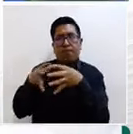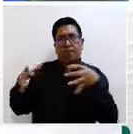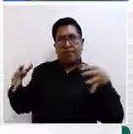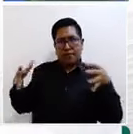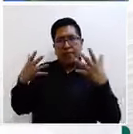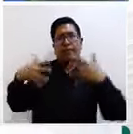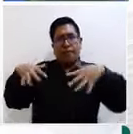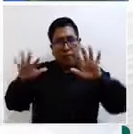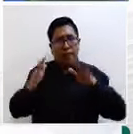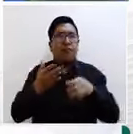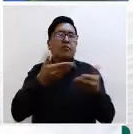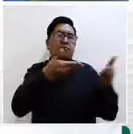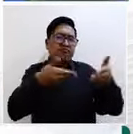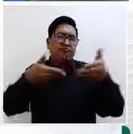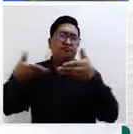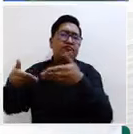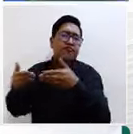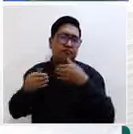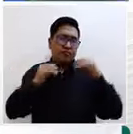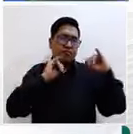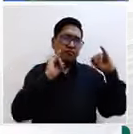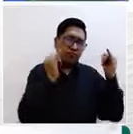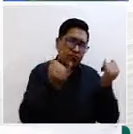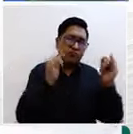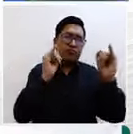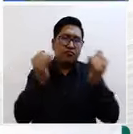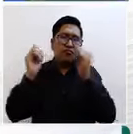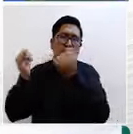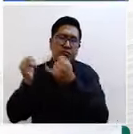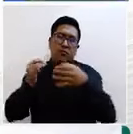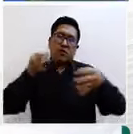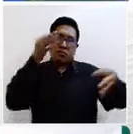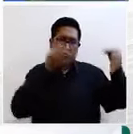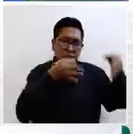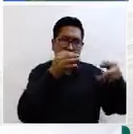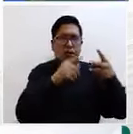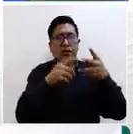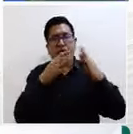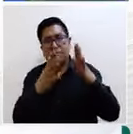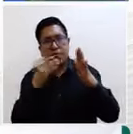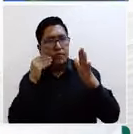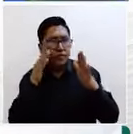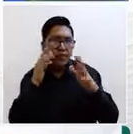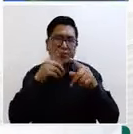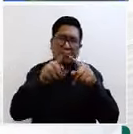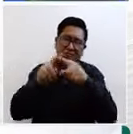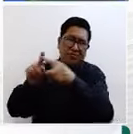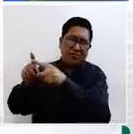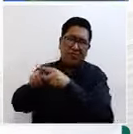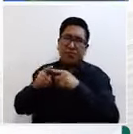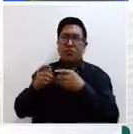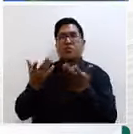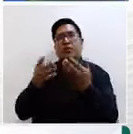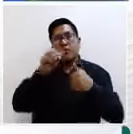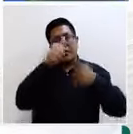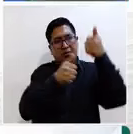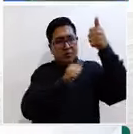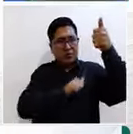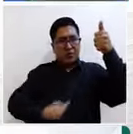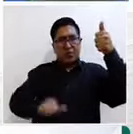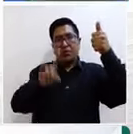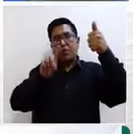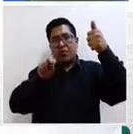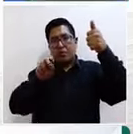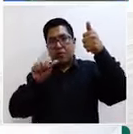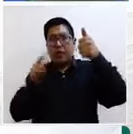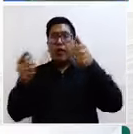de distintas instituciones, de la misma instancia técnica, de los juzgados, de los centros de acogida, y otras instituciones, las defensorías de la niñez, y otras